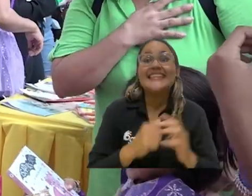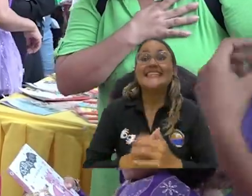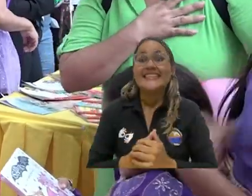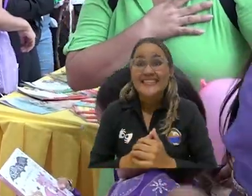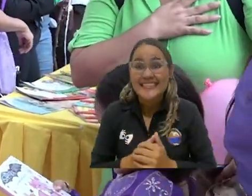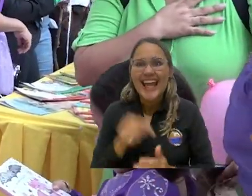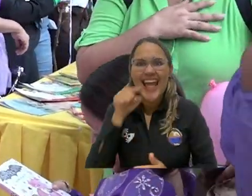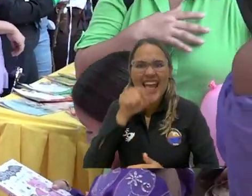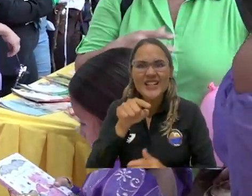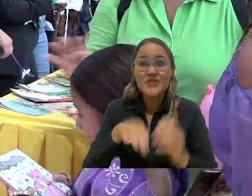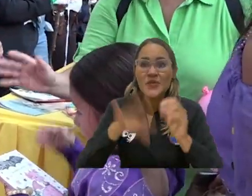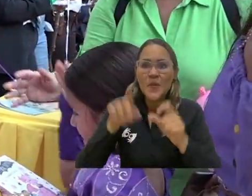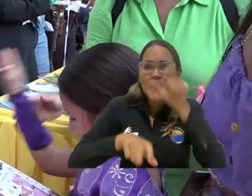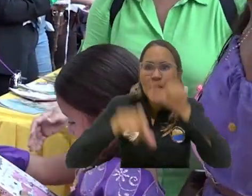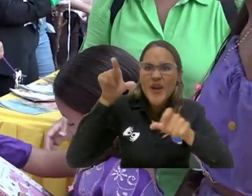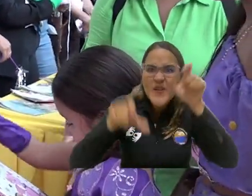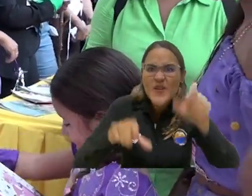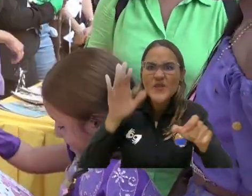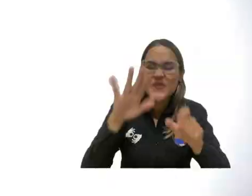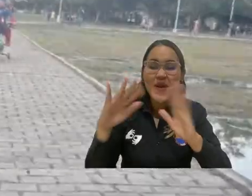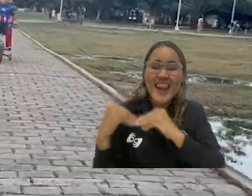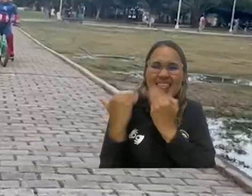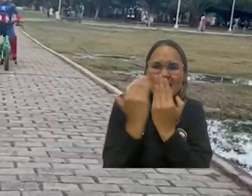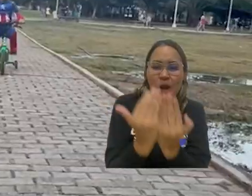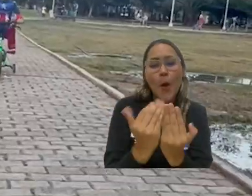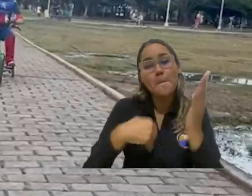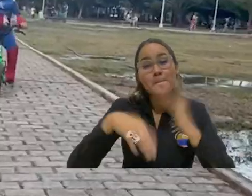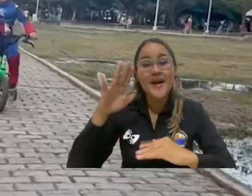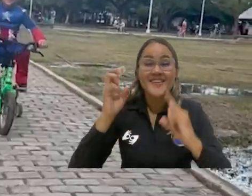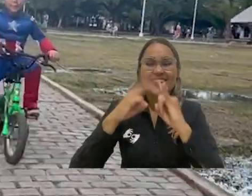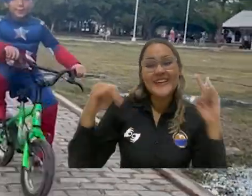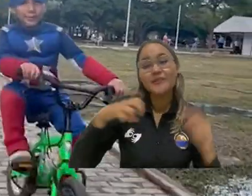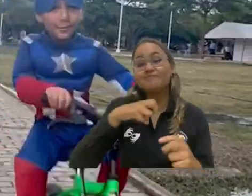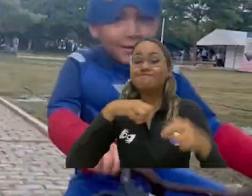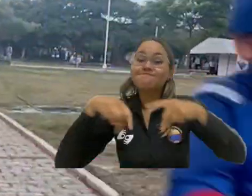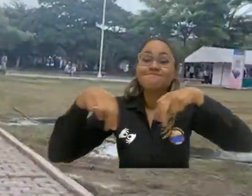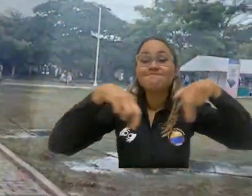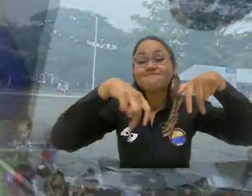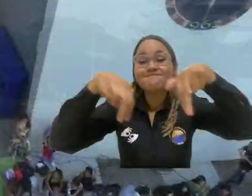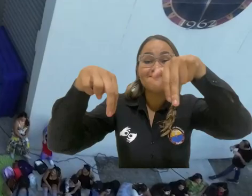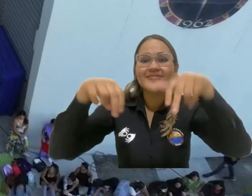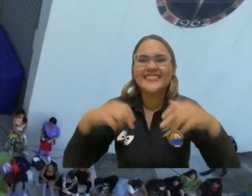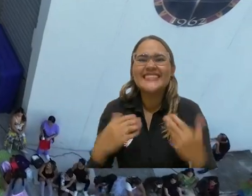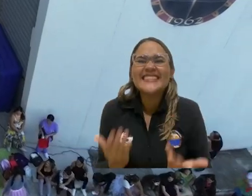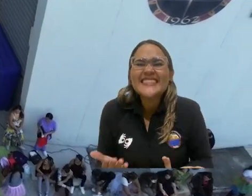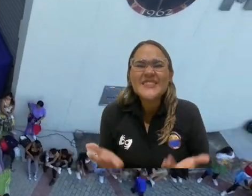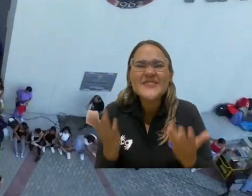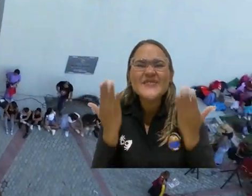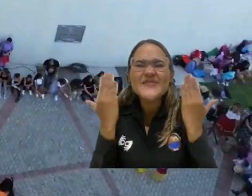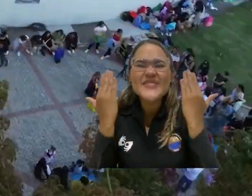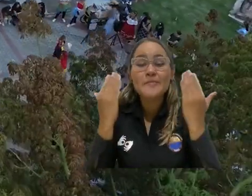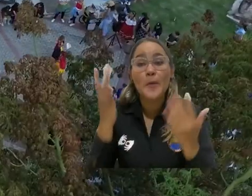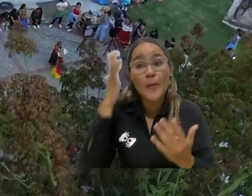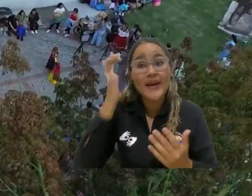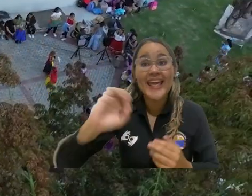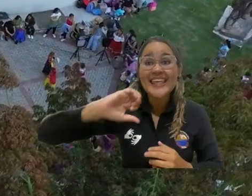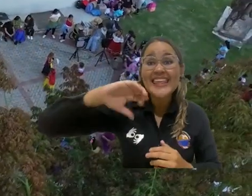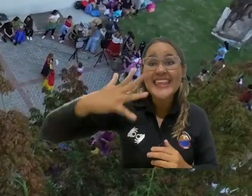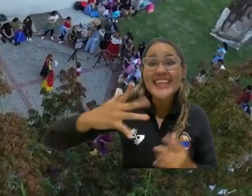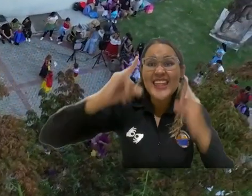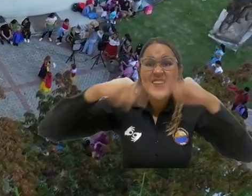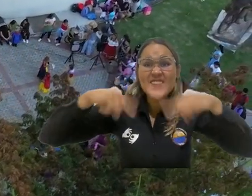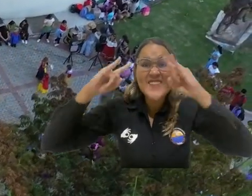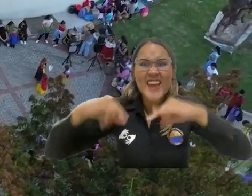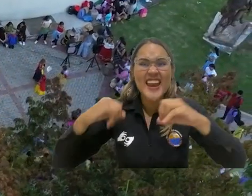Este y otros personajes de la literatura se pasearon por el campus de la Universidad del Magdalena durante la apertura de la quinta edición de la